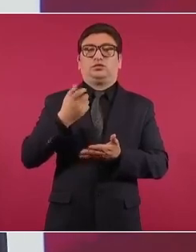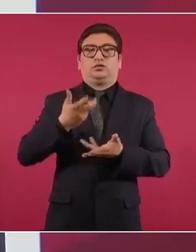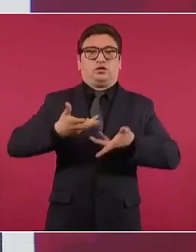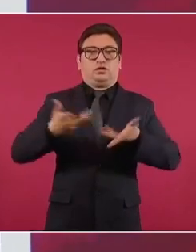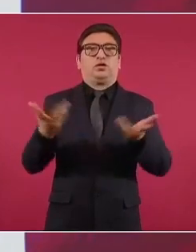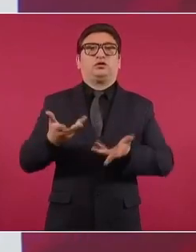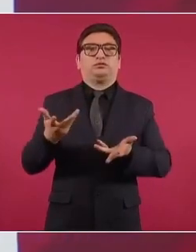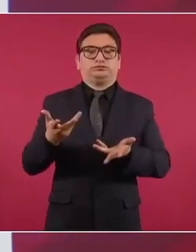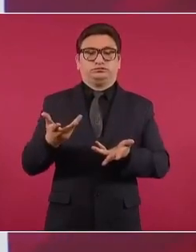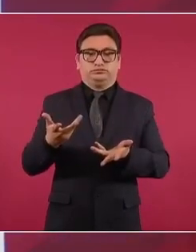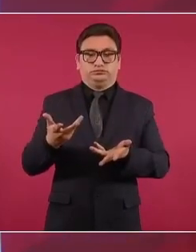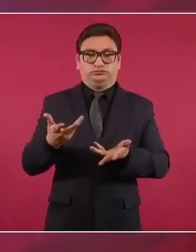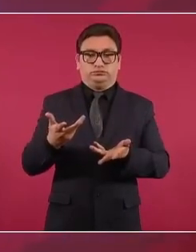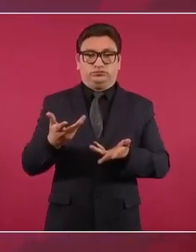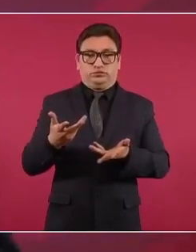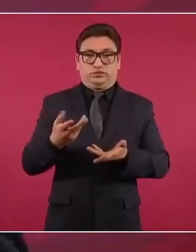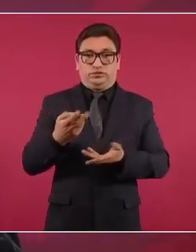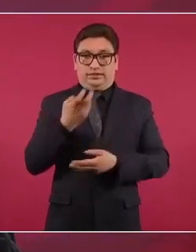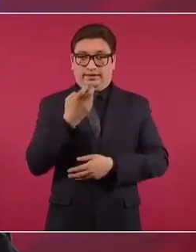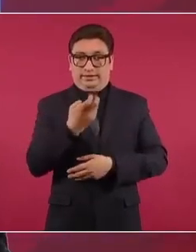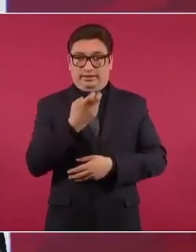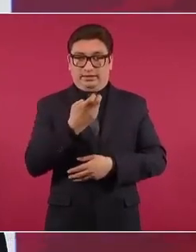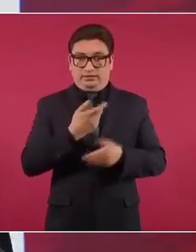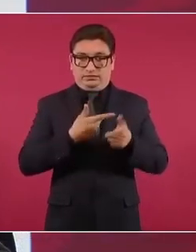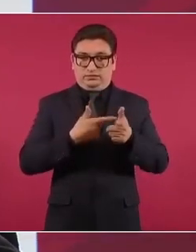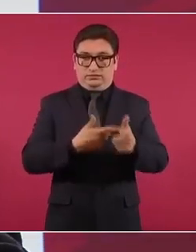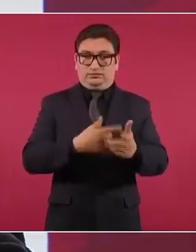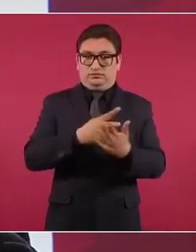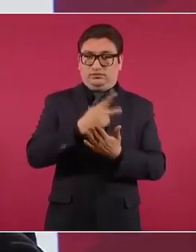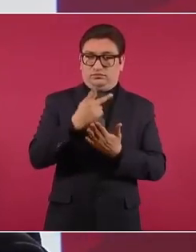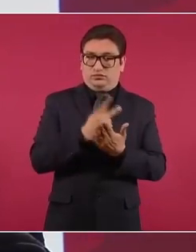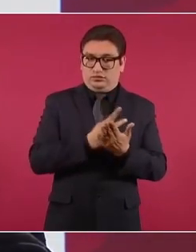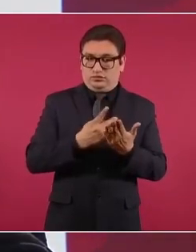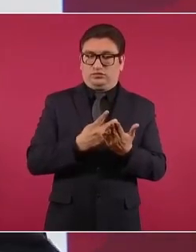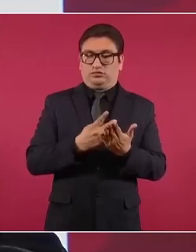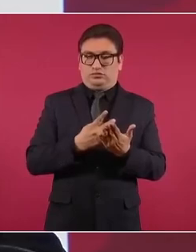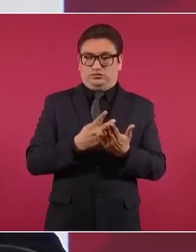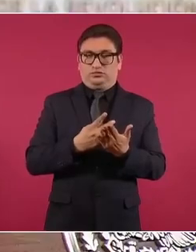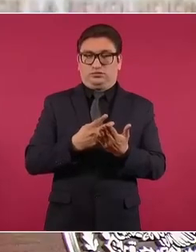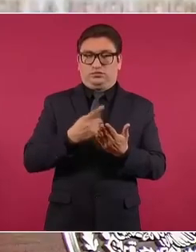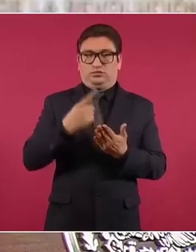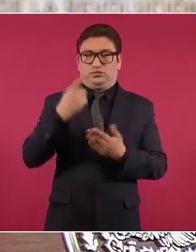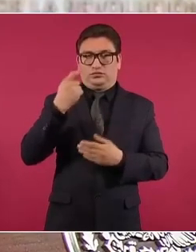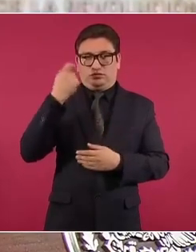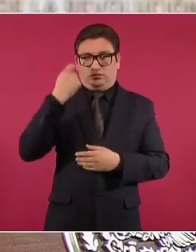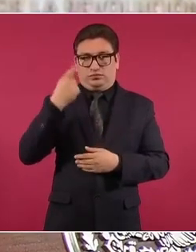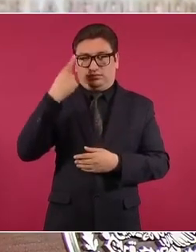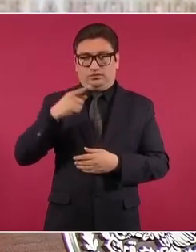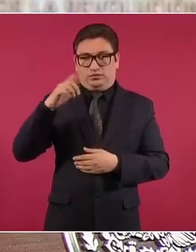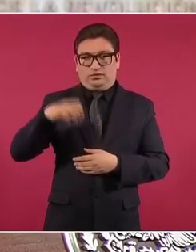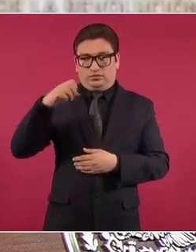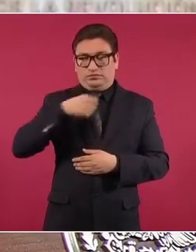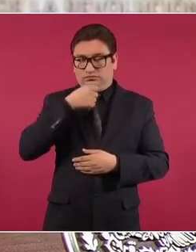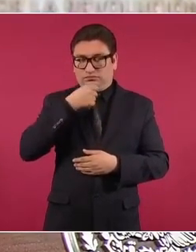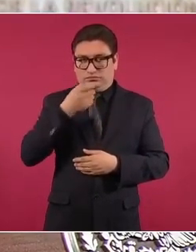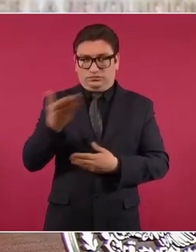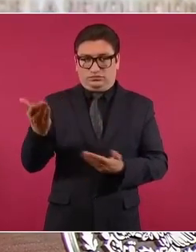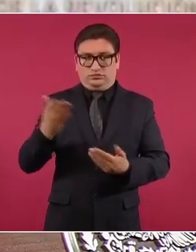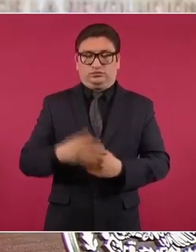vamos a mantener el programa de la pensión a los adultos mayores